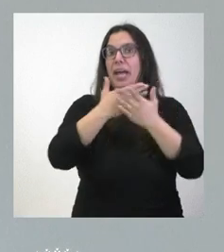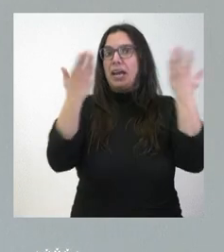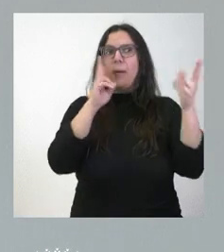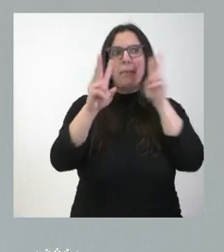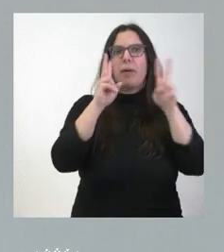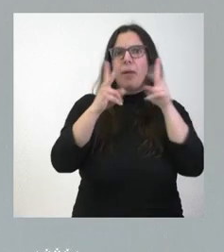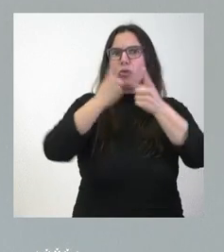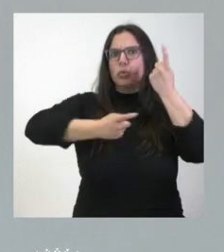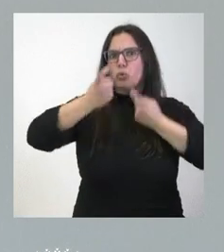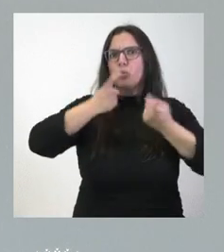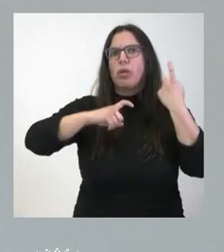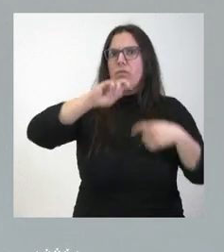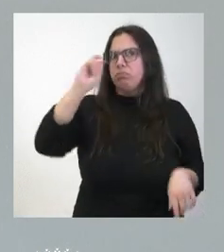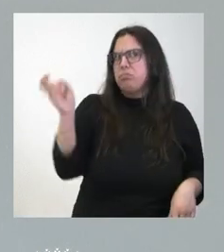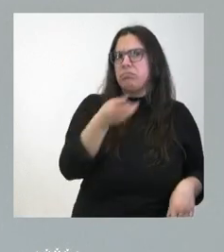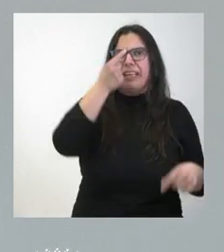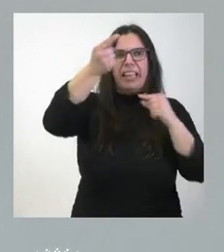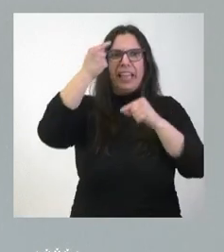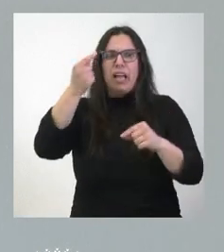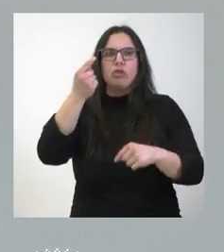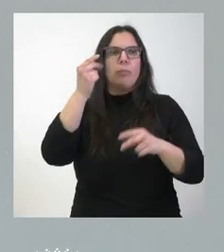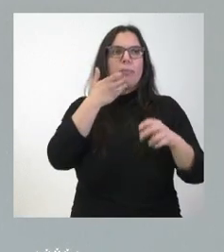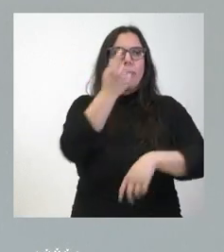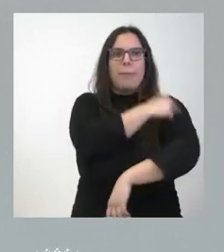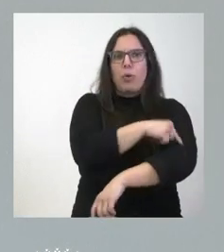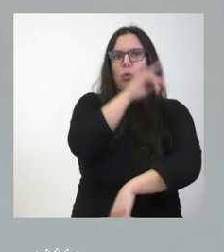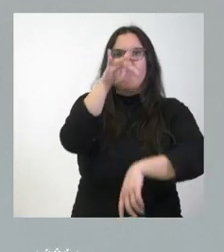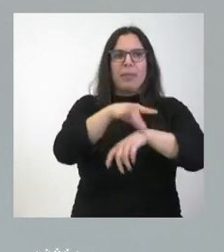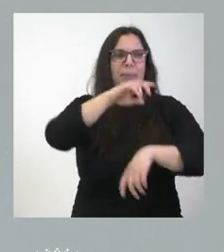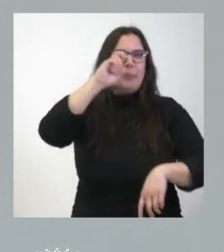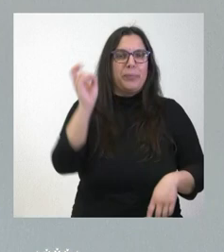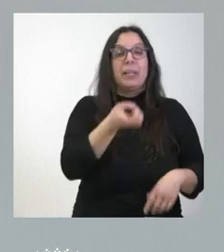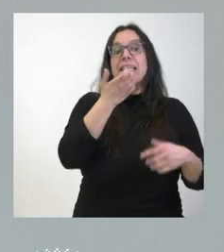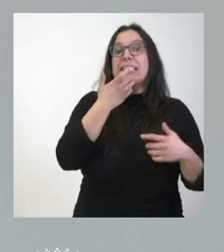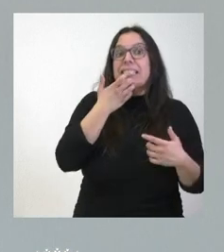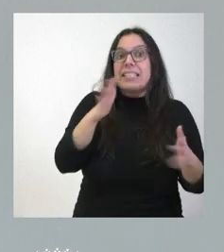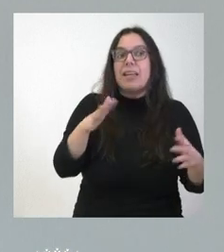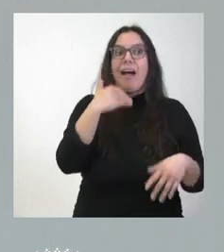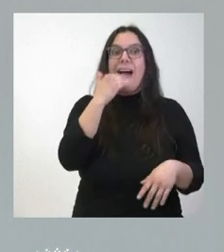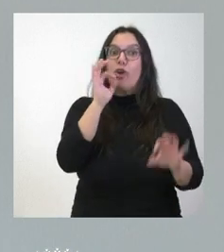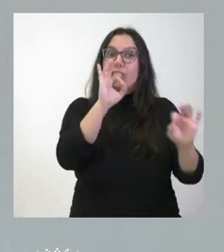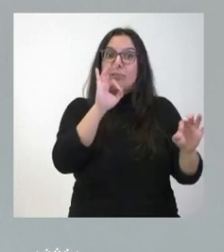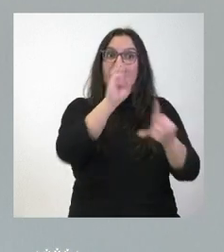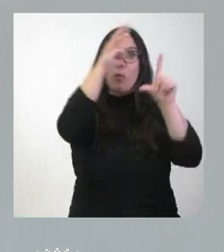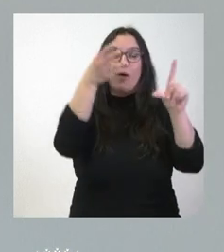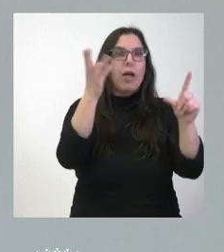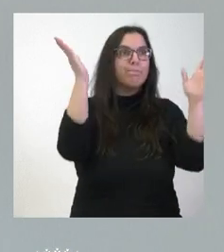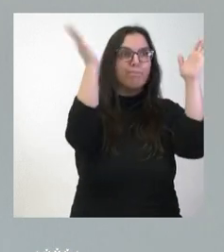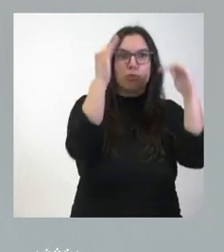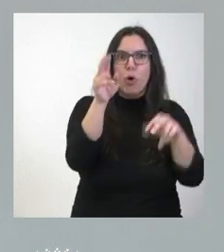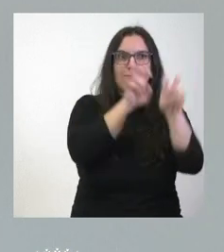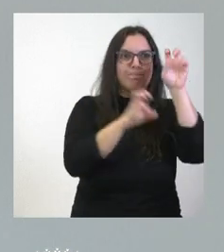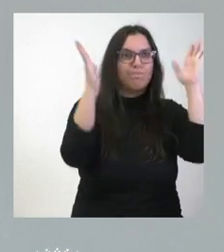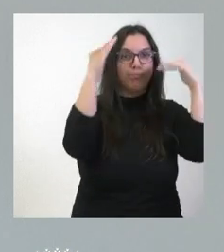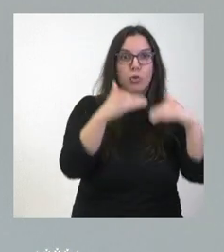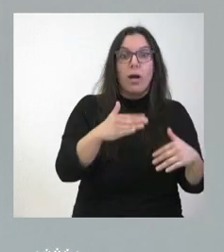consultar todos los datos de vacunaciones, de enfermedades, etcétera, pero si hubiera alguna de carácter específico que no estuviera en la página web y que